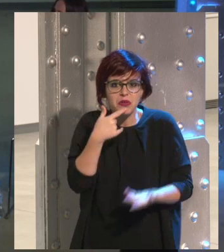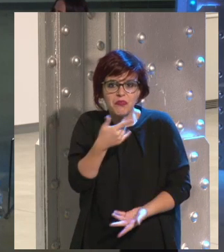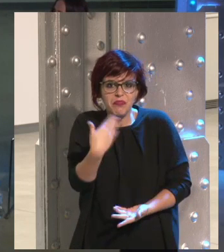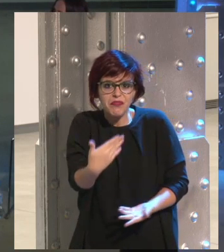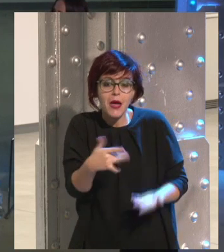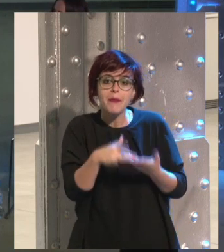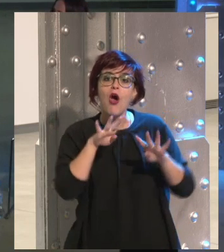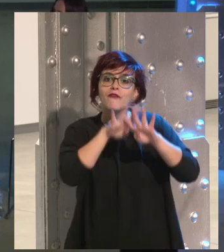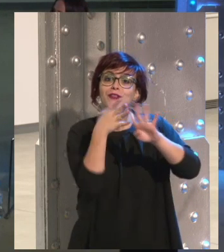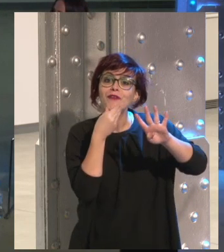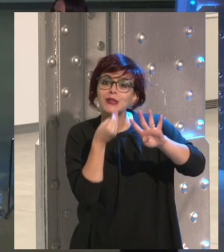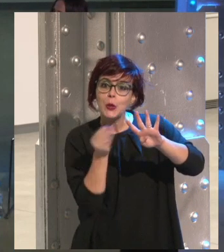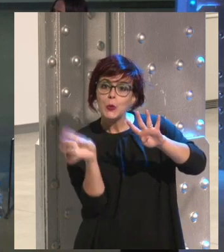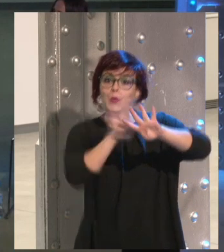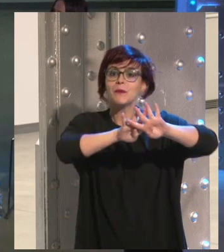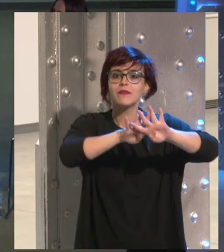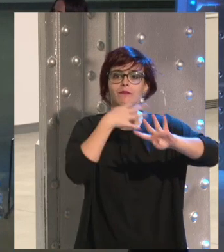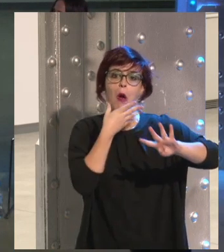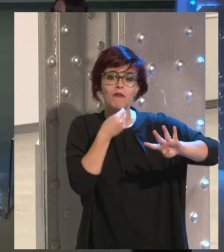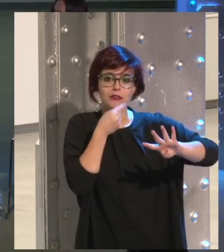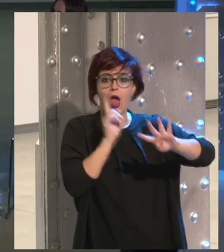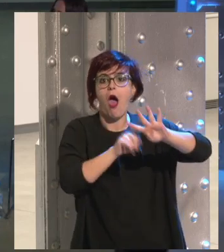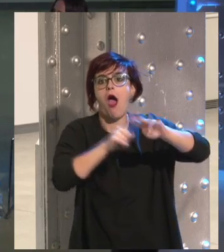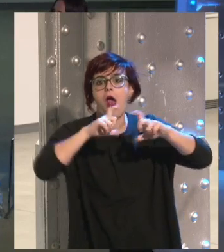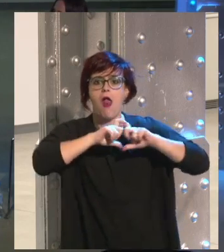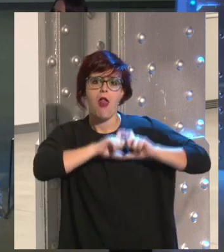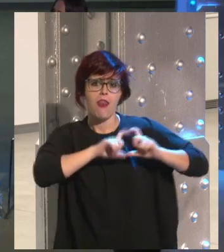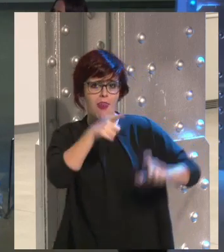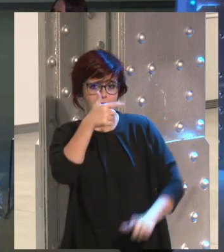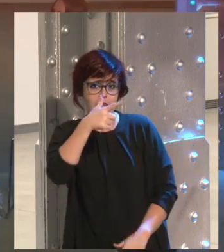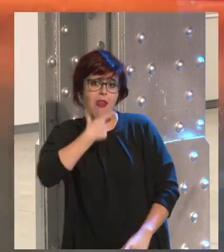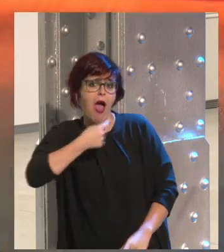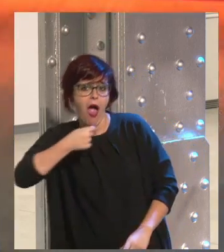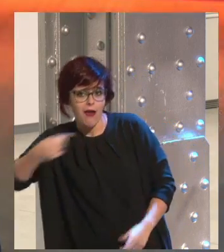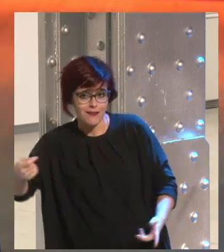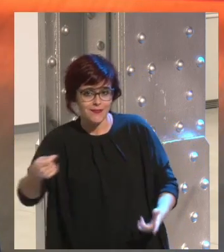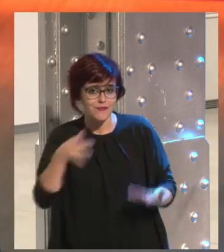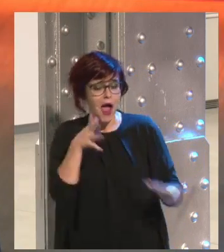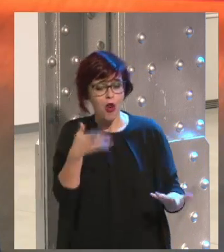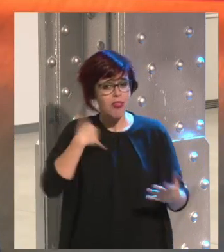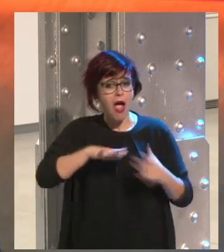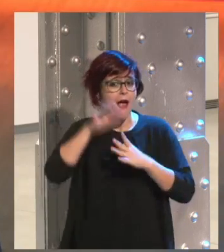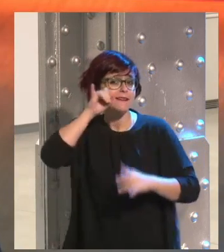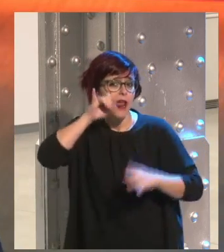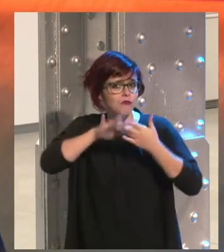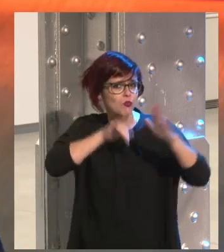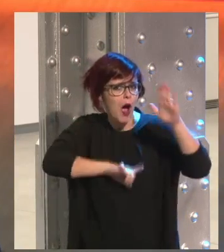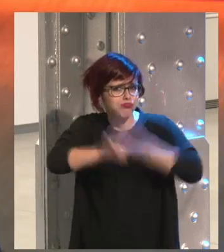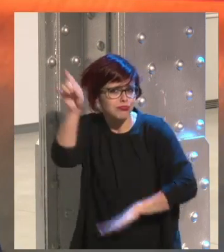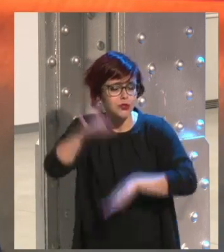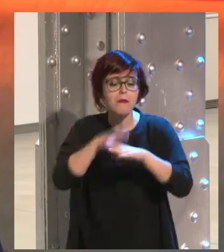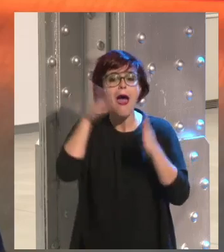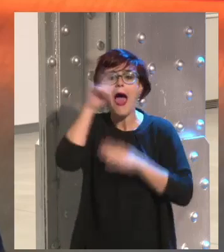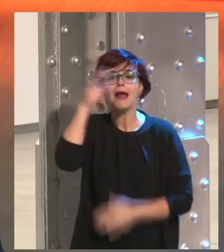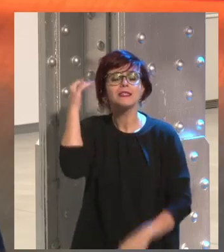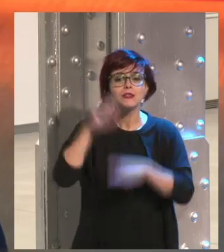etc. Pero es curioso como Instagram hoy, seis años después, ha evolucionado tanto, que ya no es la foto, antes era muy de